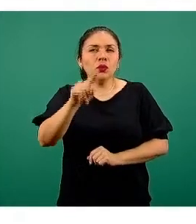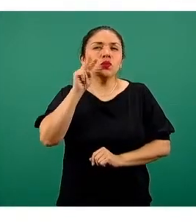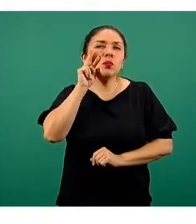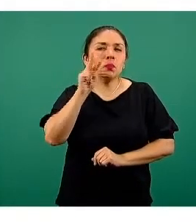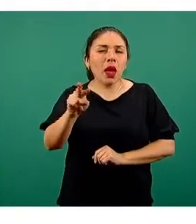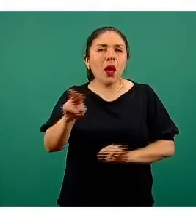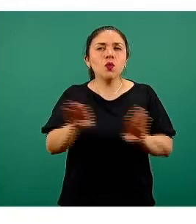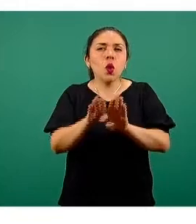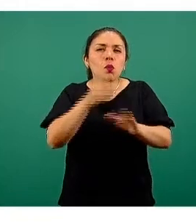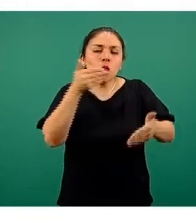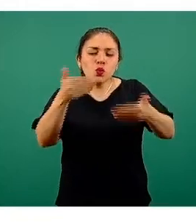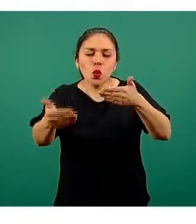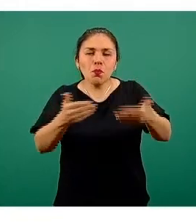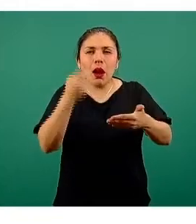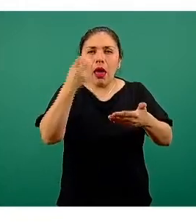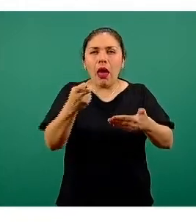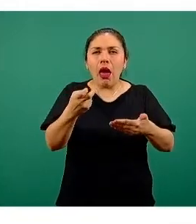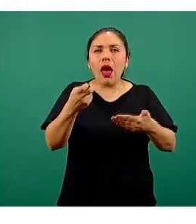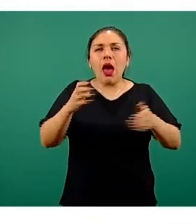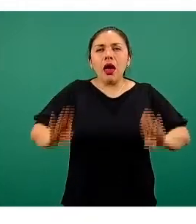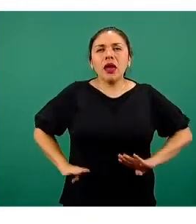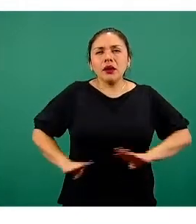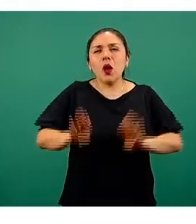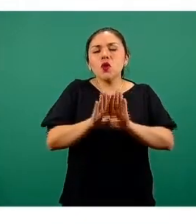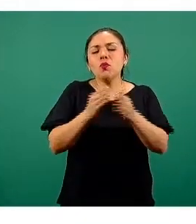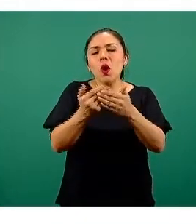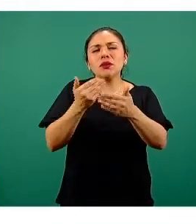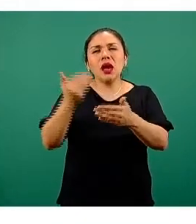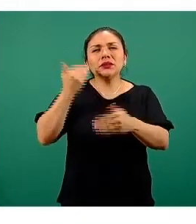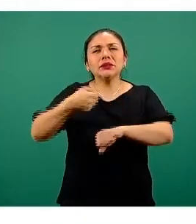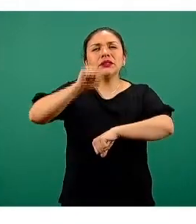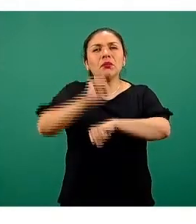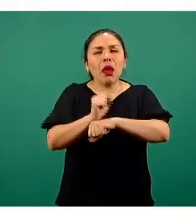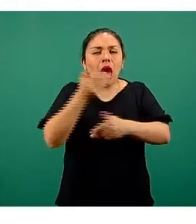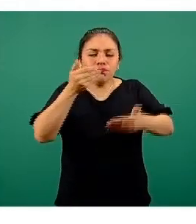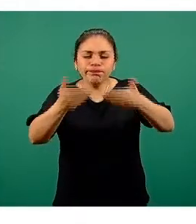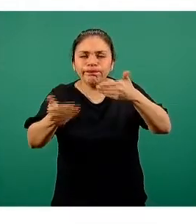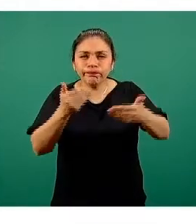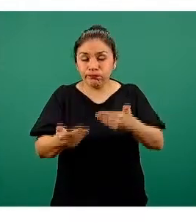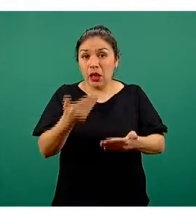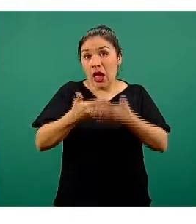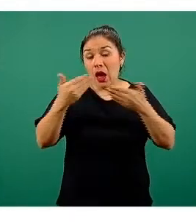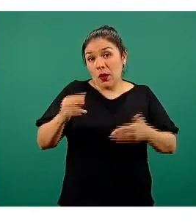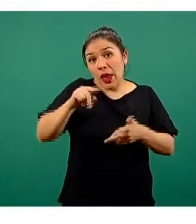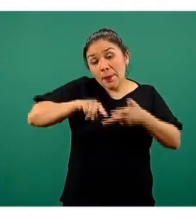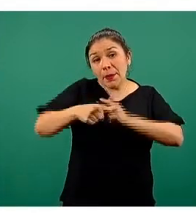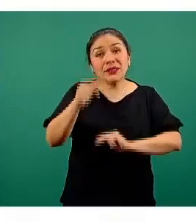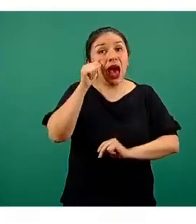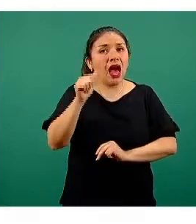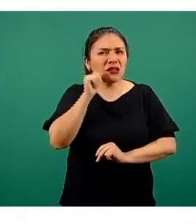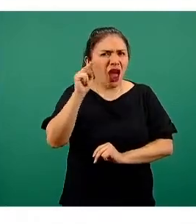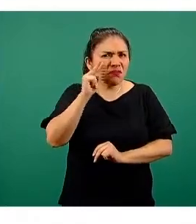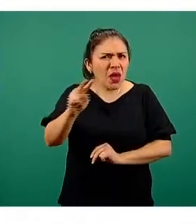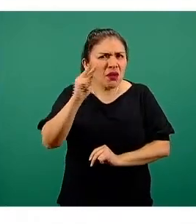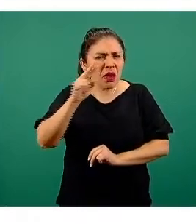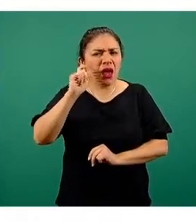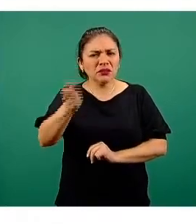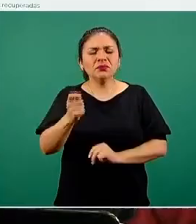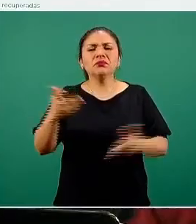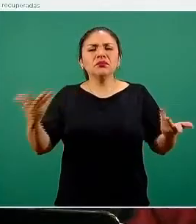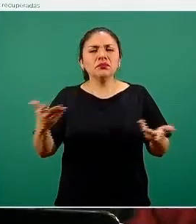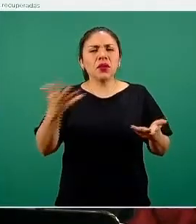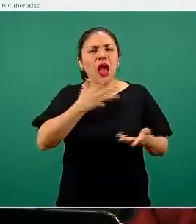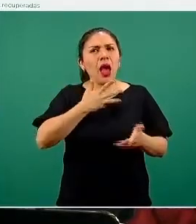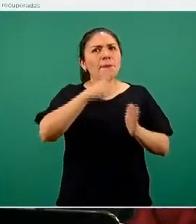y comparar ese comportamiento en relación a semanas previas y lo que estamos notando desde el día de ayer es que después de haber tenido